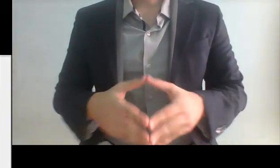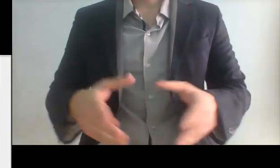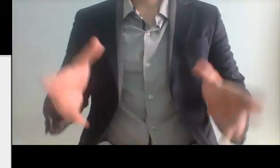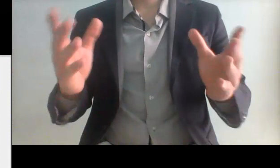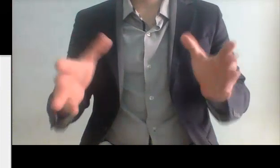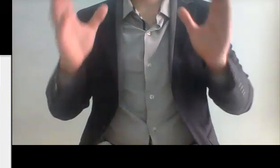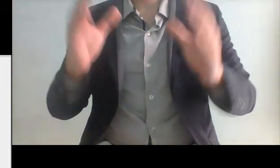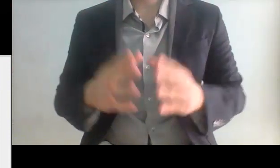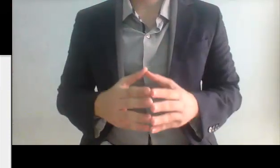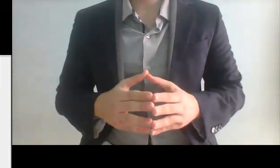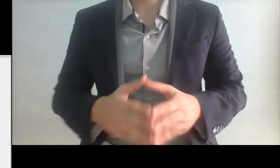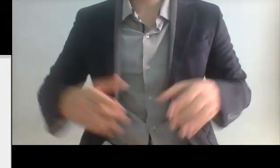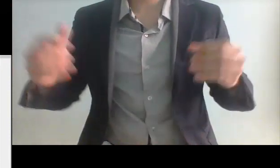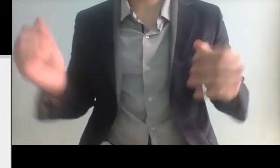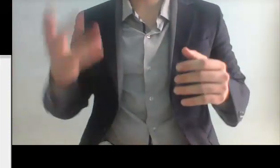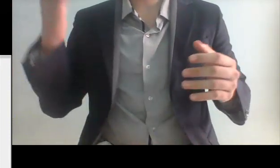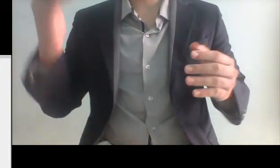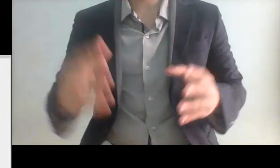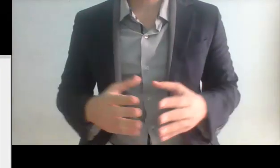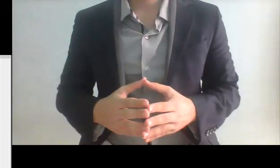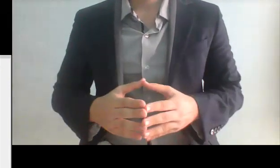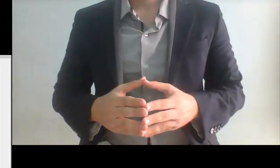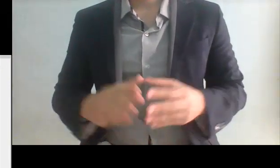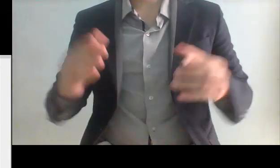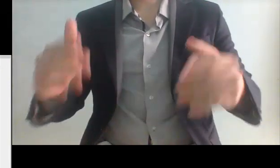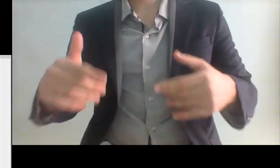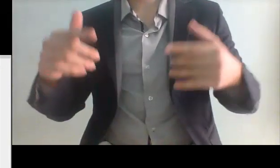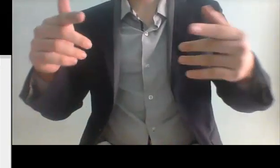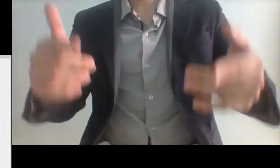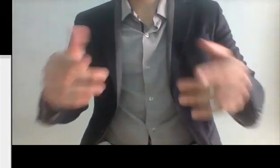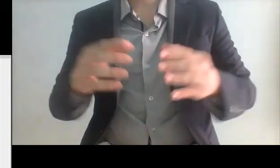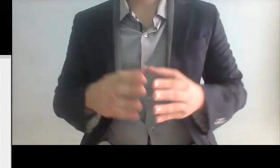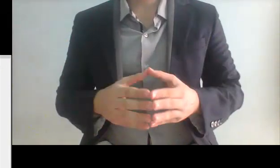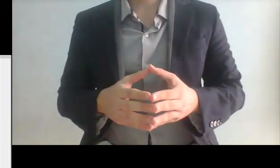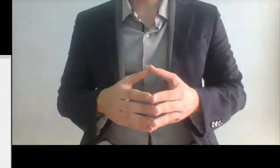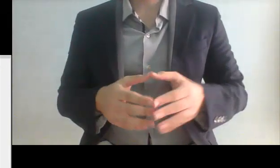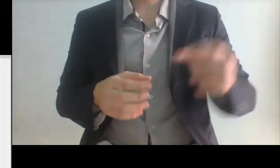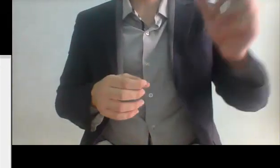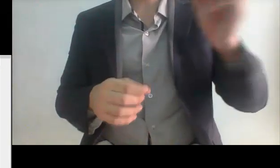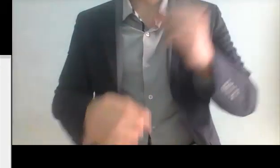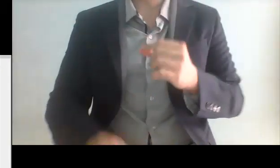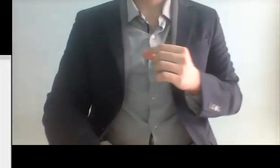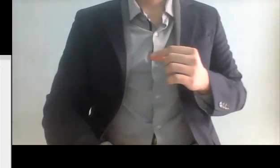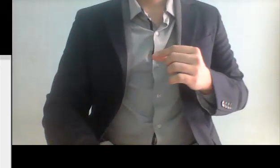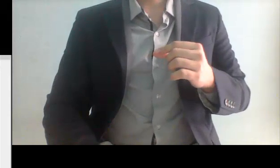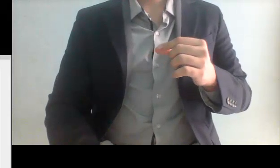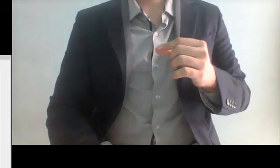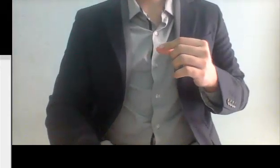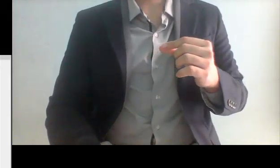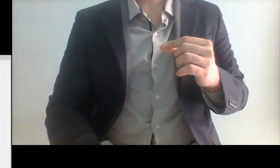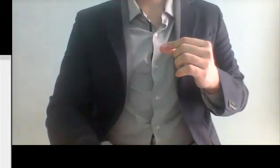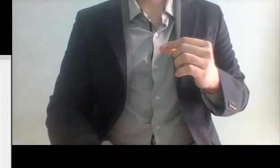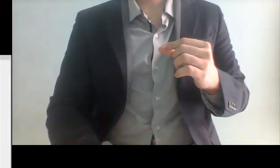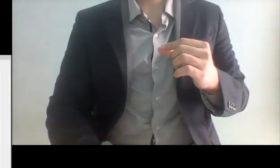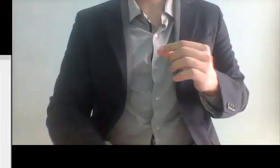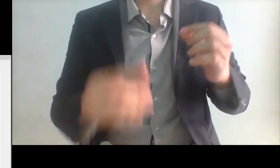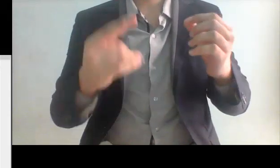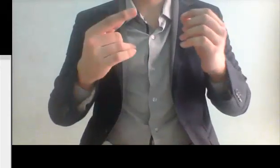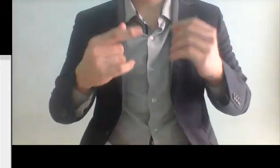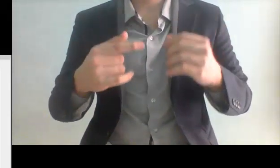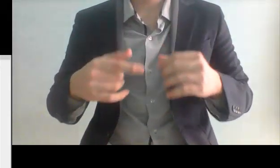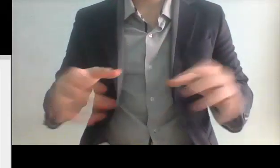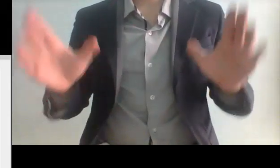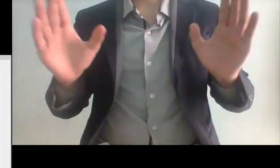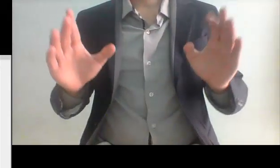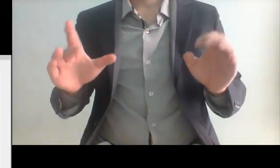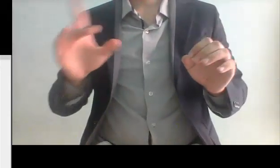justicia y que fue lo que ocurrió se les peló es lo mismo que quiera hacer este personaje y saben que que posteriormente se menciona que se